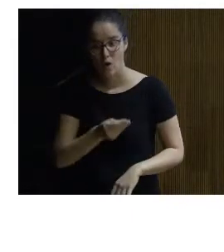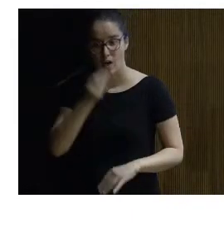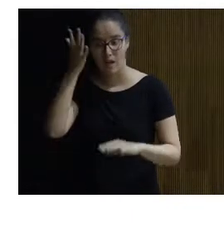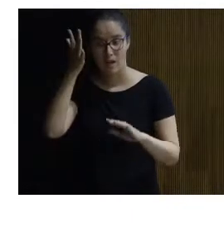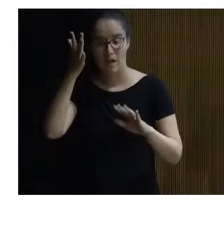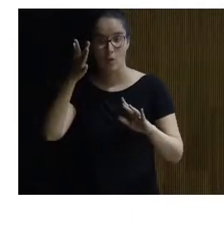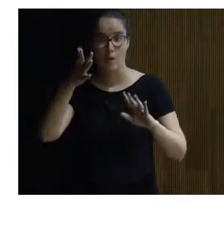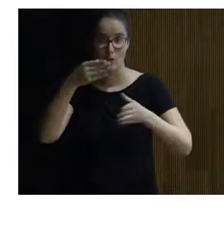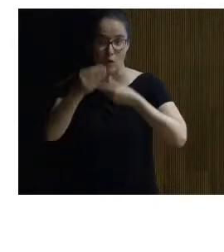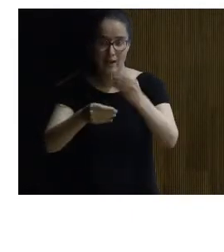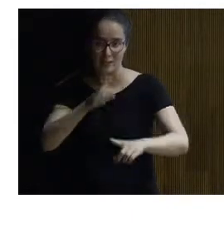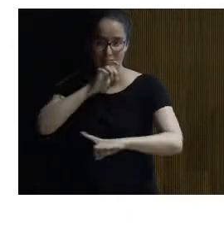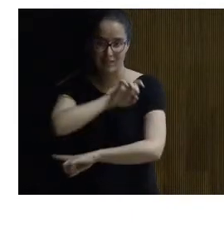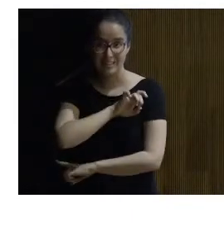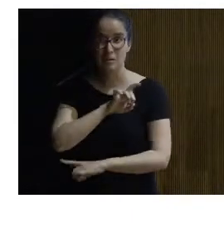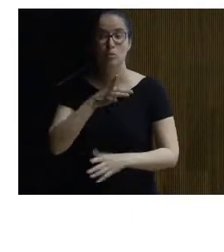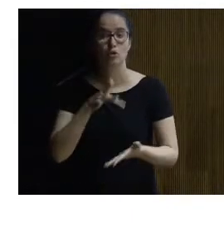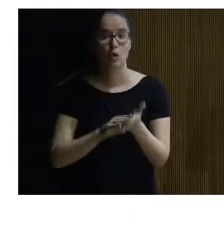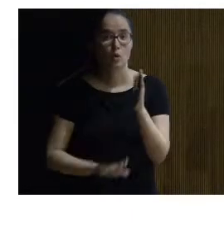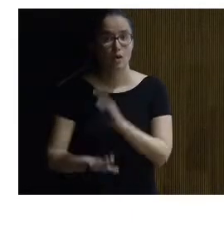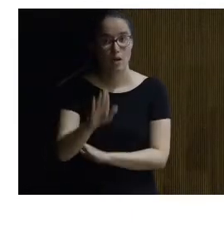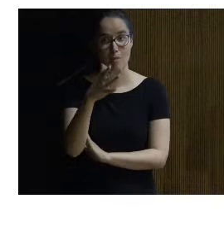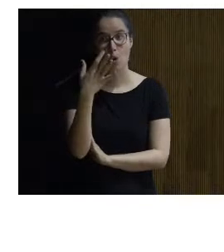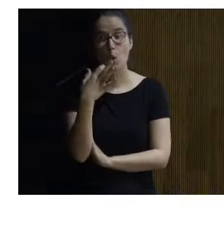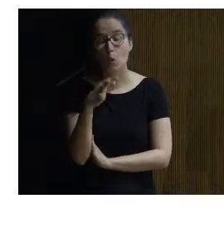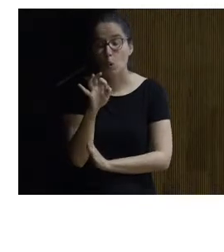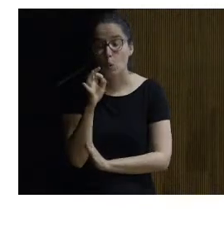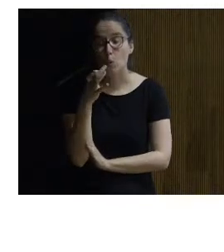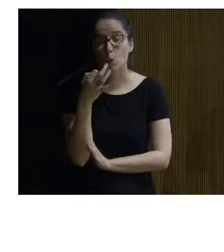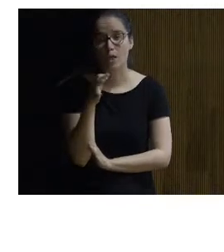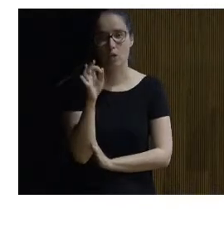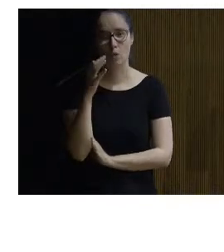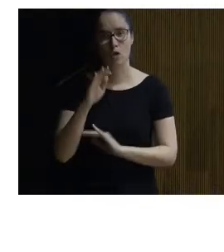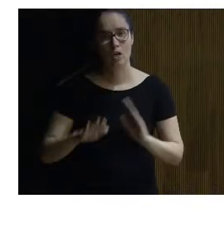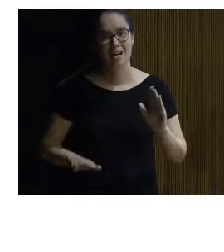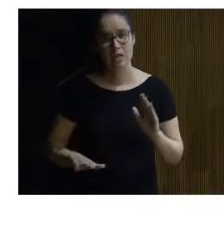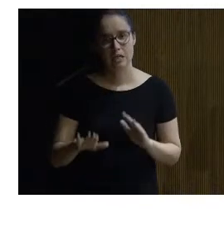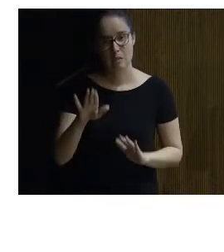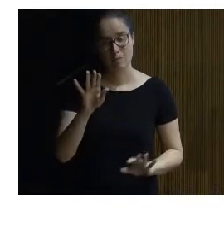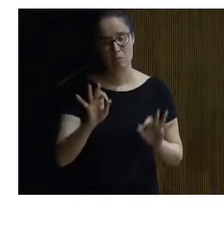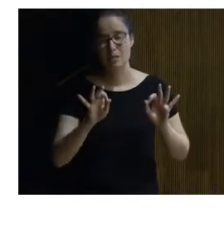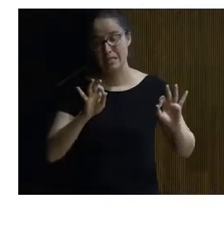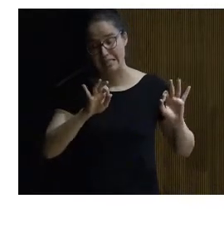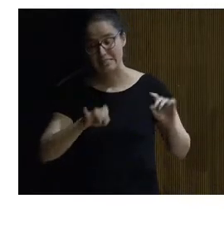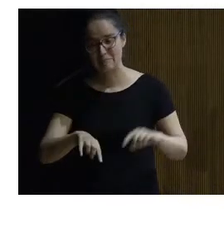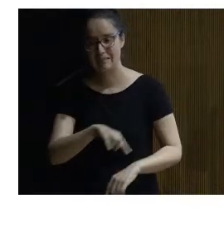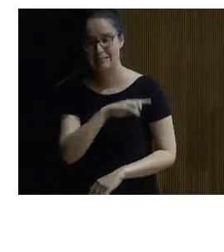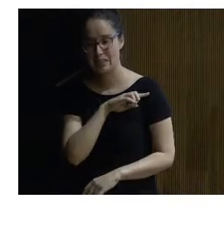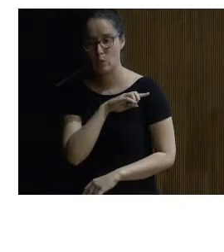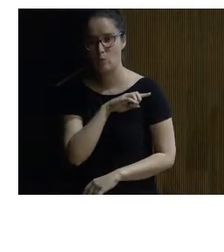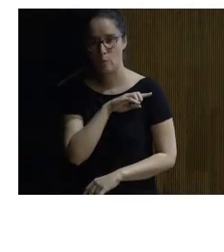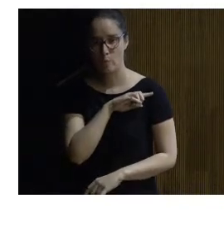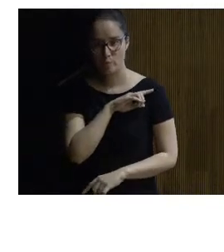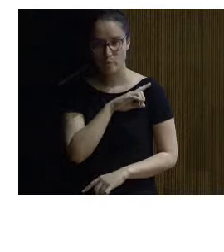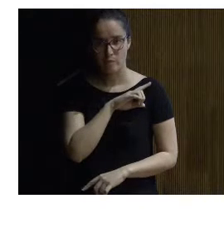cuando lo hagan nos aviséis y bueno pues aquí tenéis una rampa que aquí lo único era que la rampa tenía una pendiente excesiva se